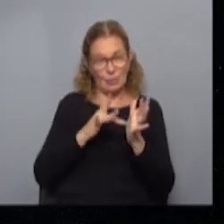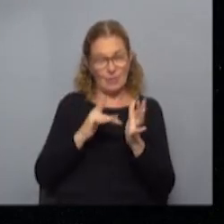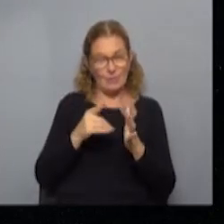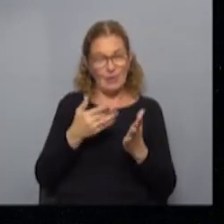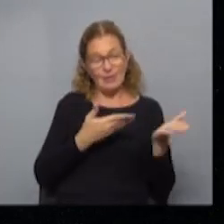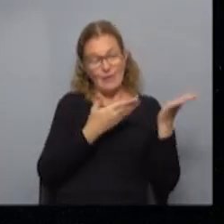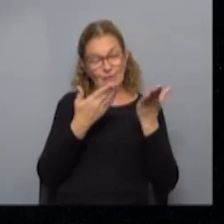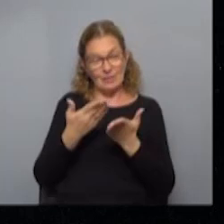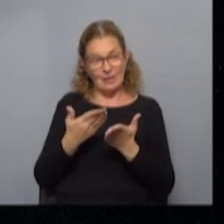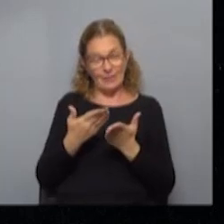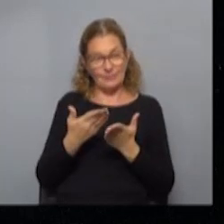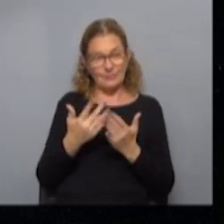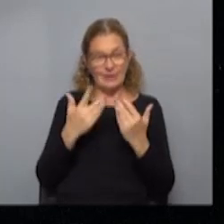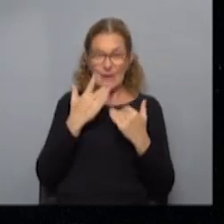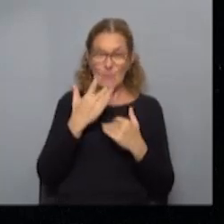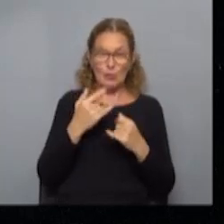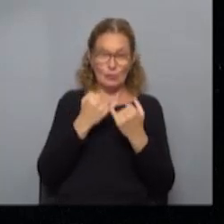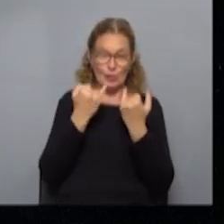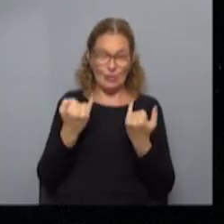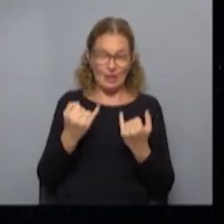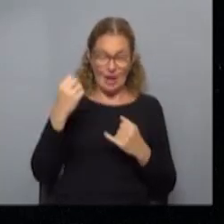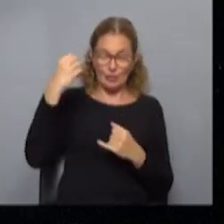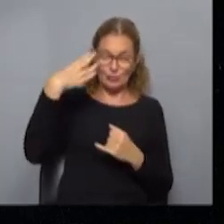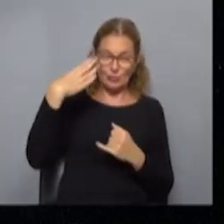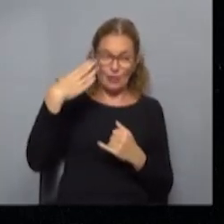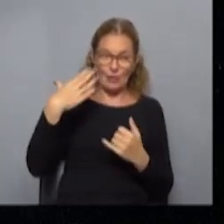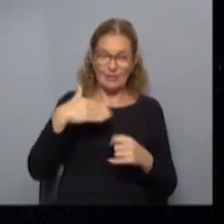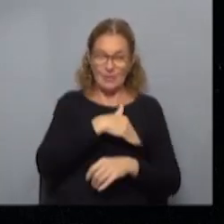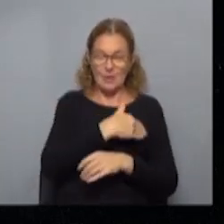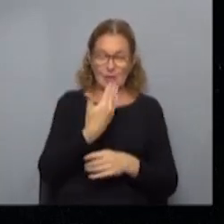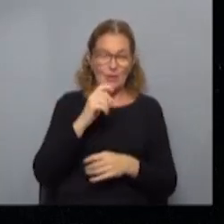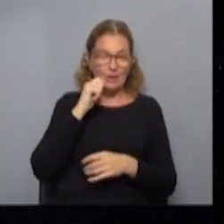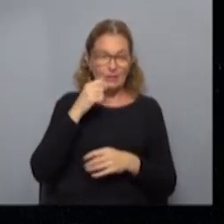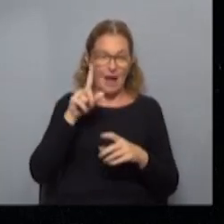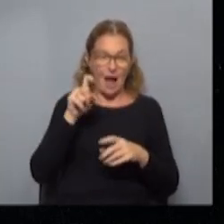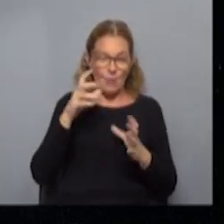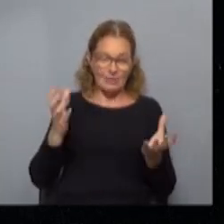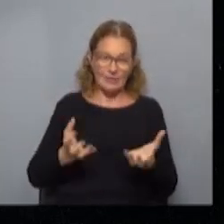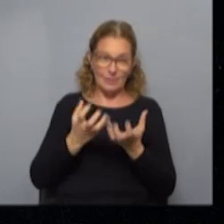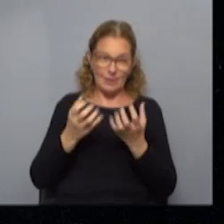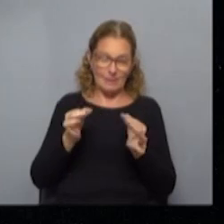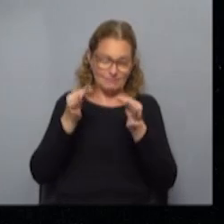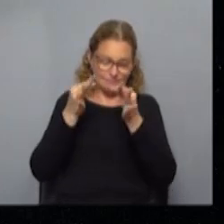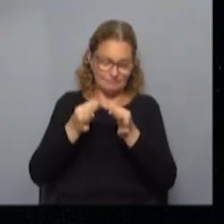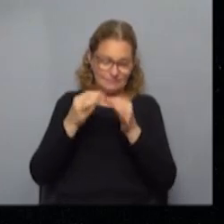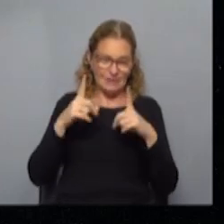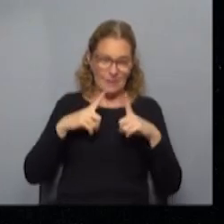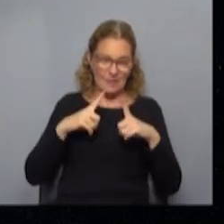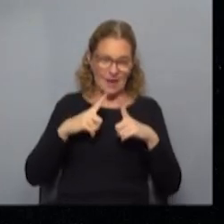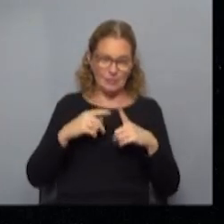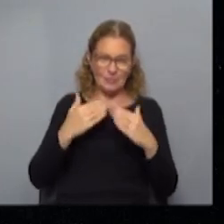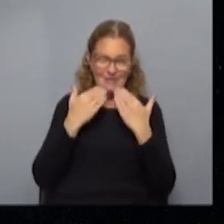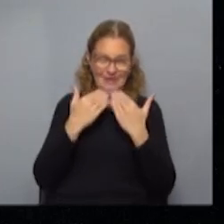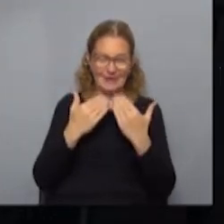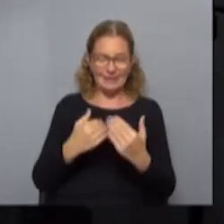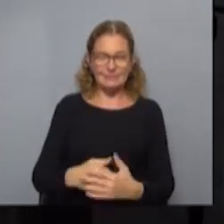esa es la invitación quedan hermosos días de sol de buena temperatura y las aguas termales excelente lo están esperando muchas